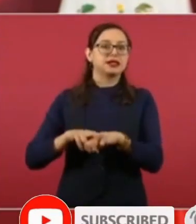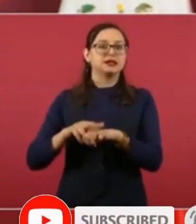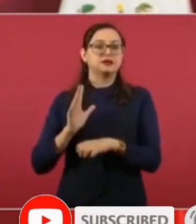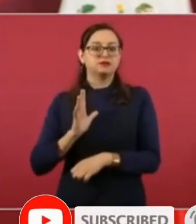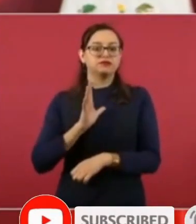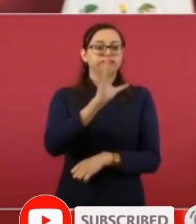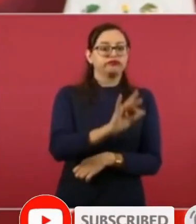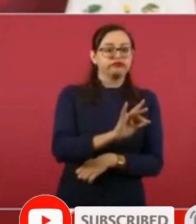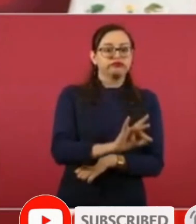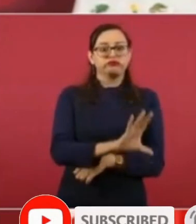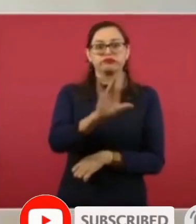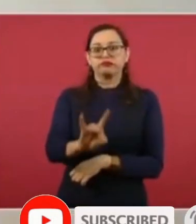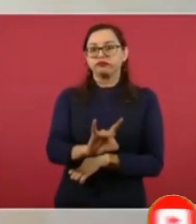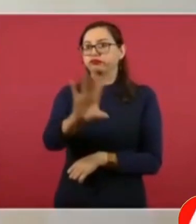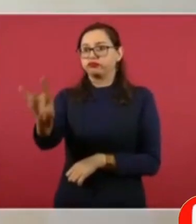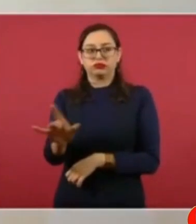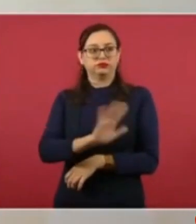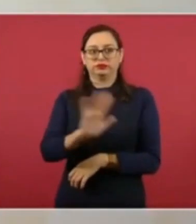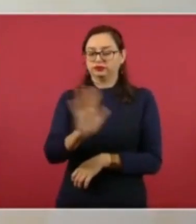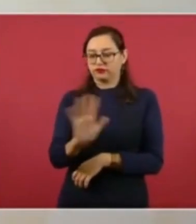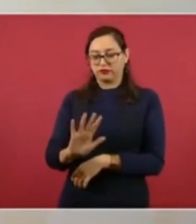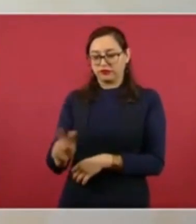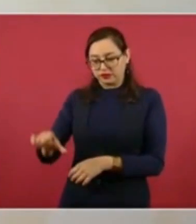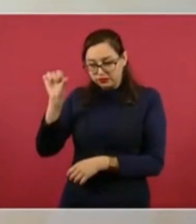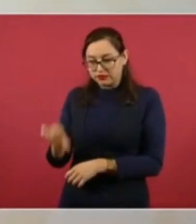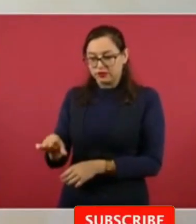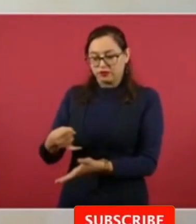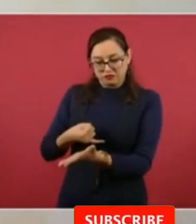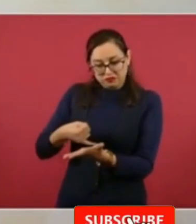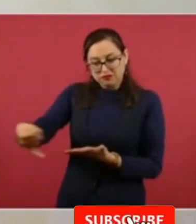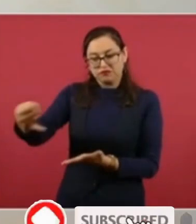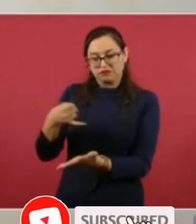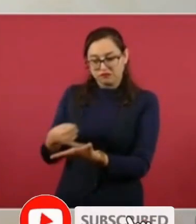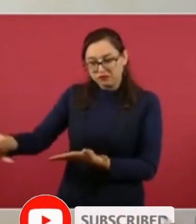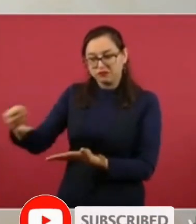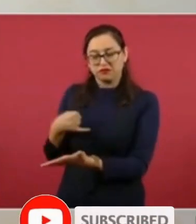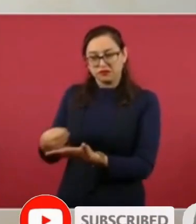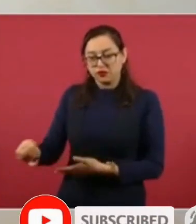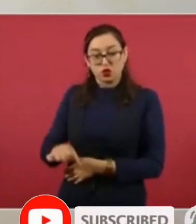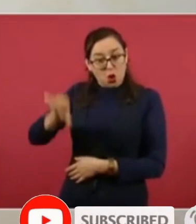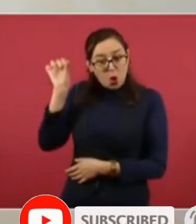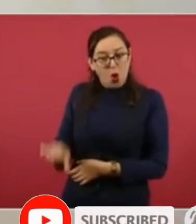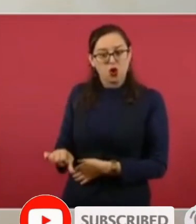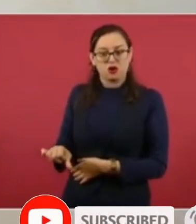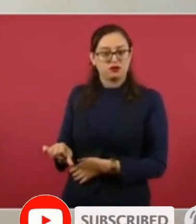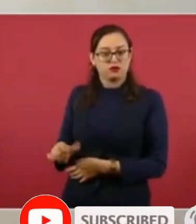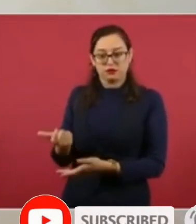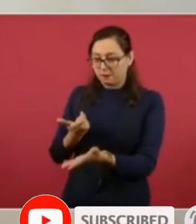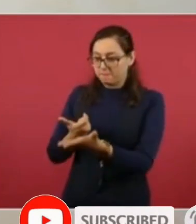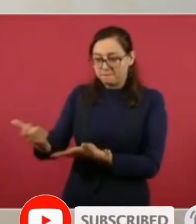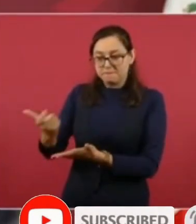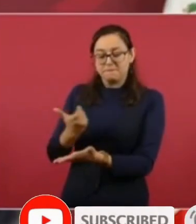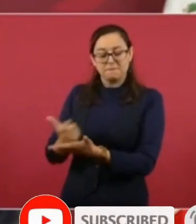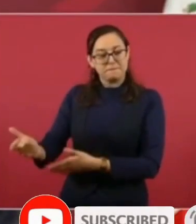se le da a un jornal y hoy no mañana si el sembrando vida se podría